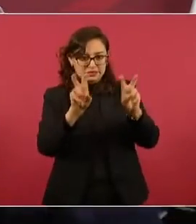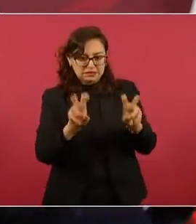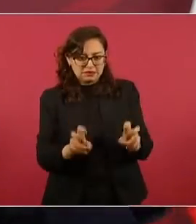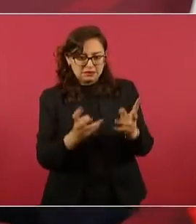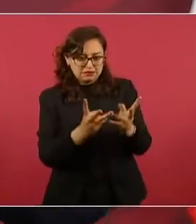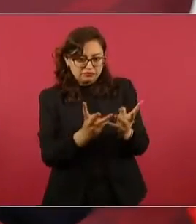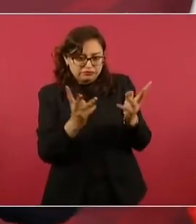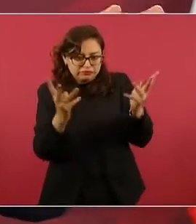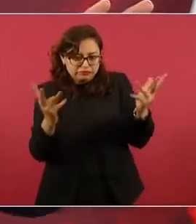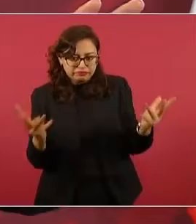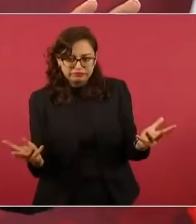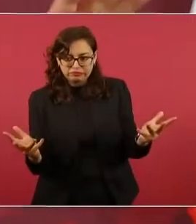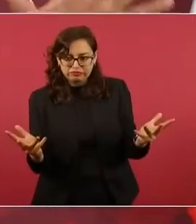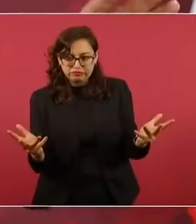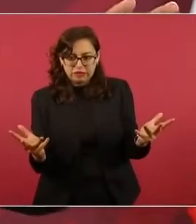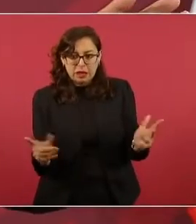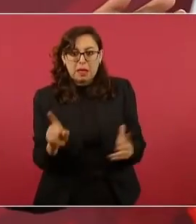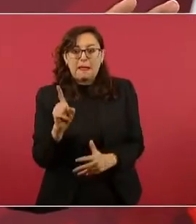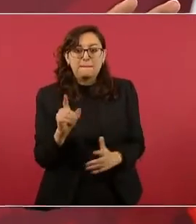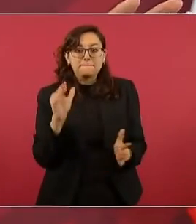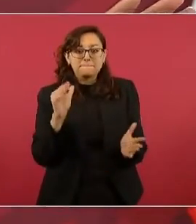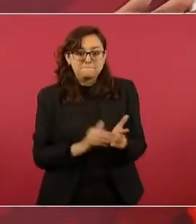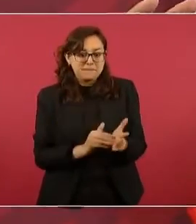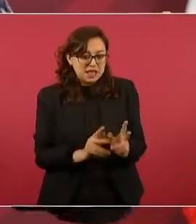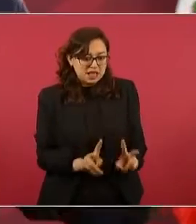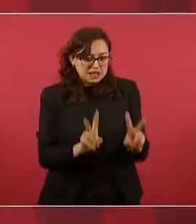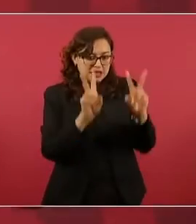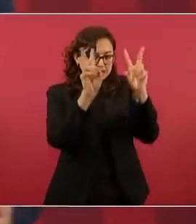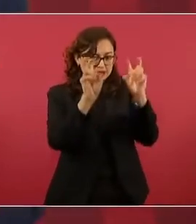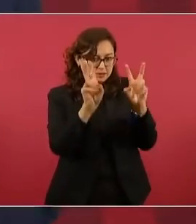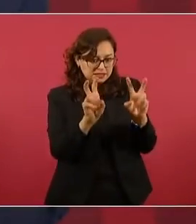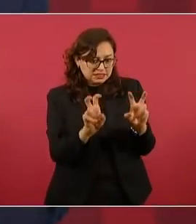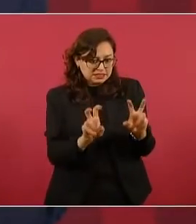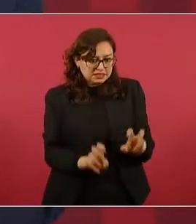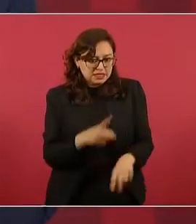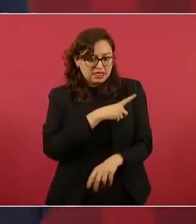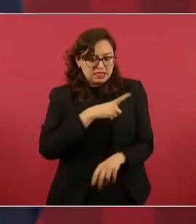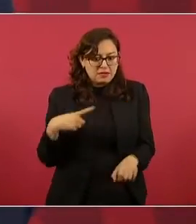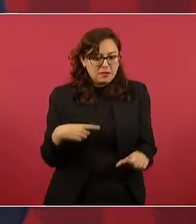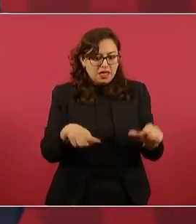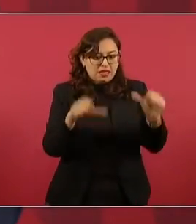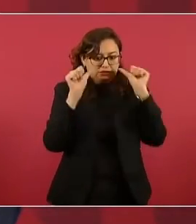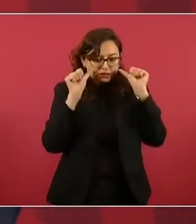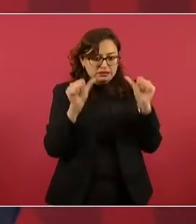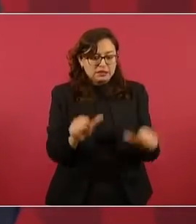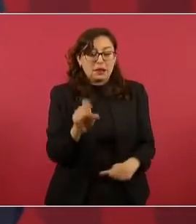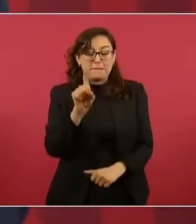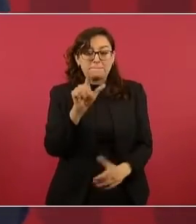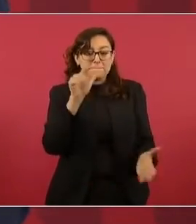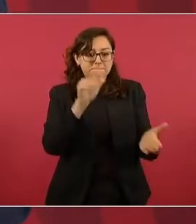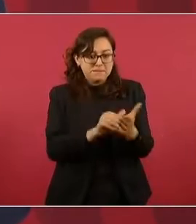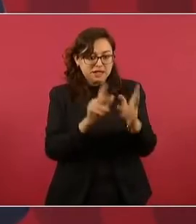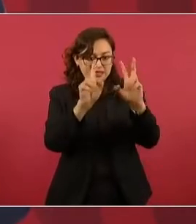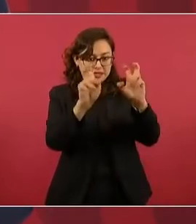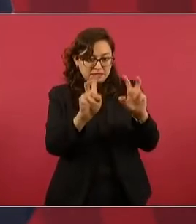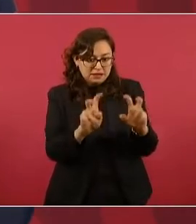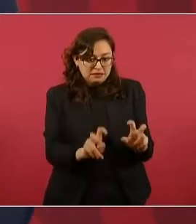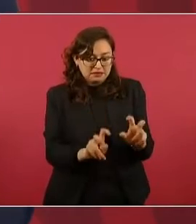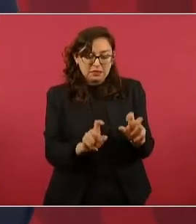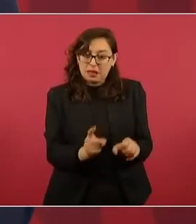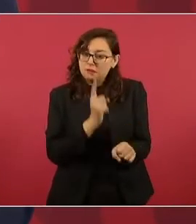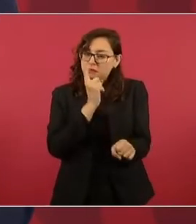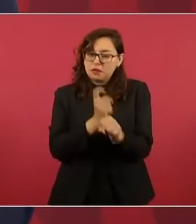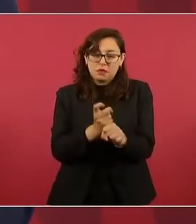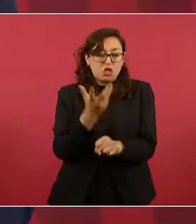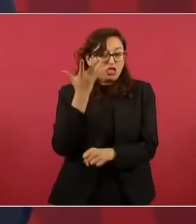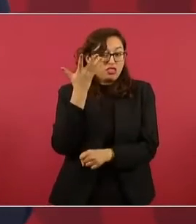mil asuntos que atender, ¿cuáles son los diez primeros,